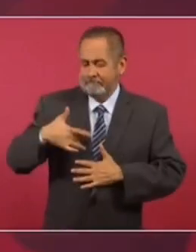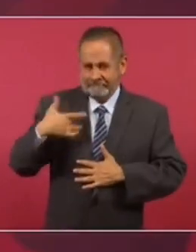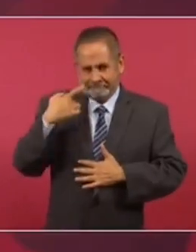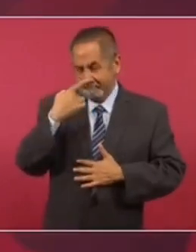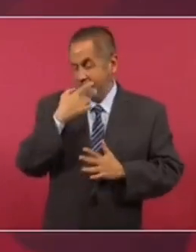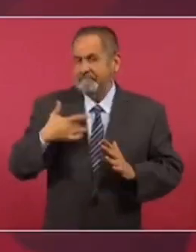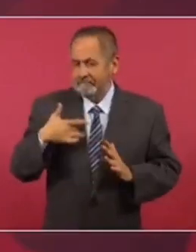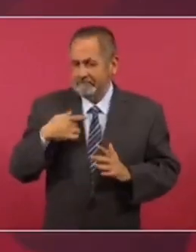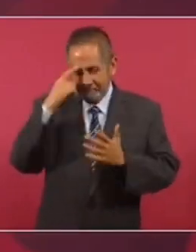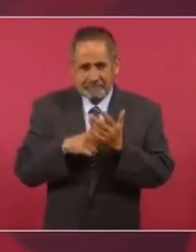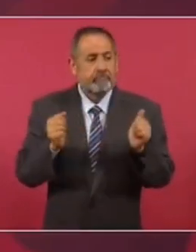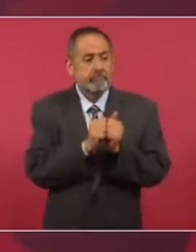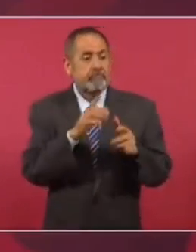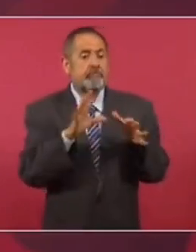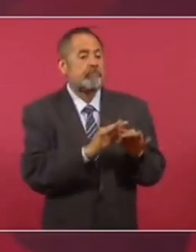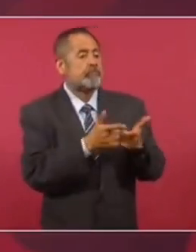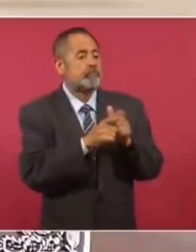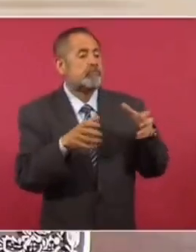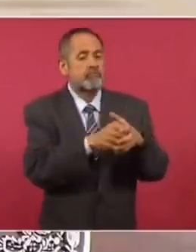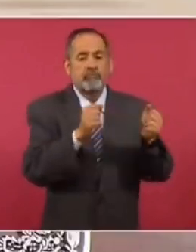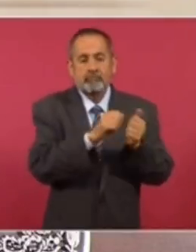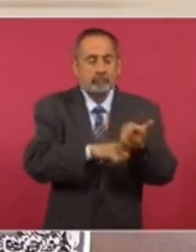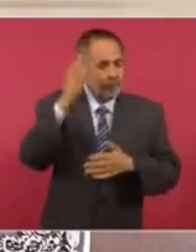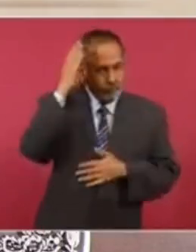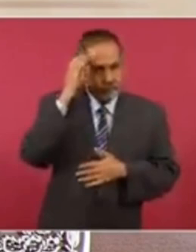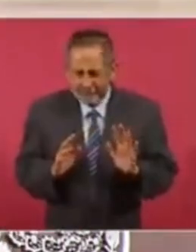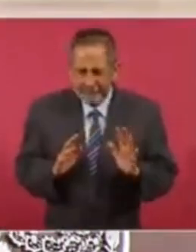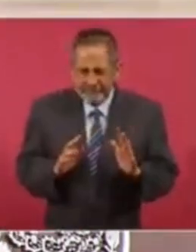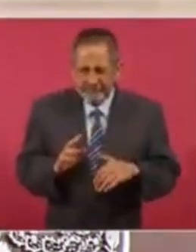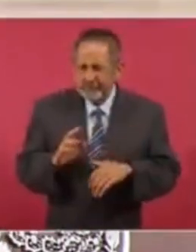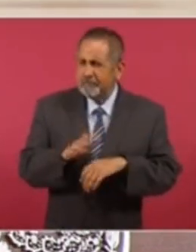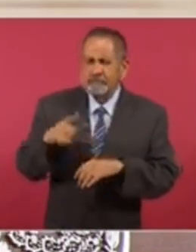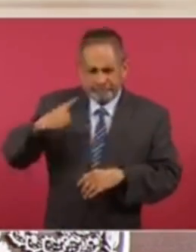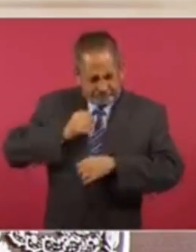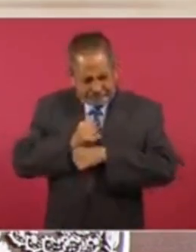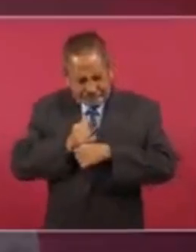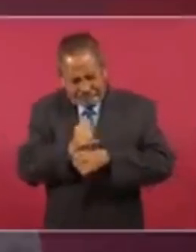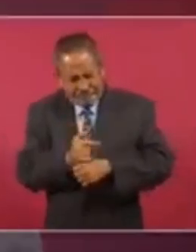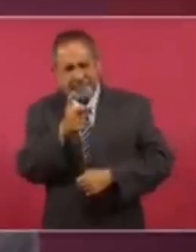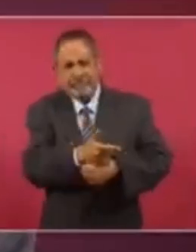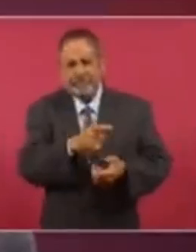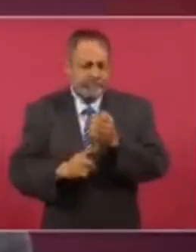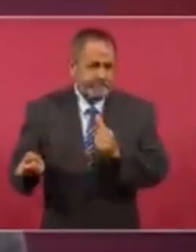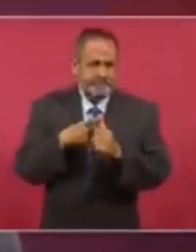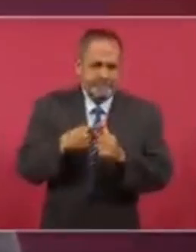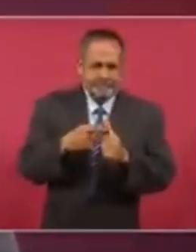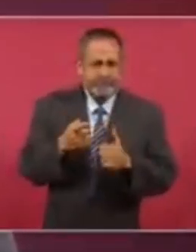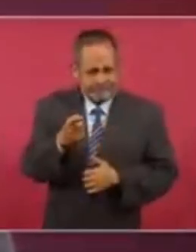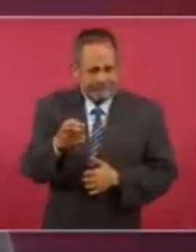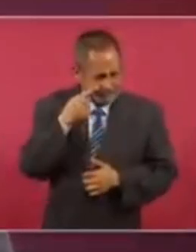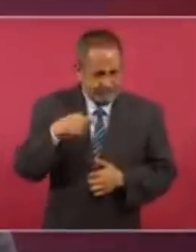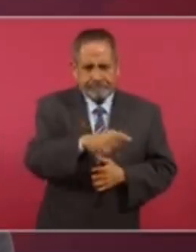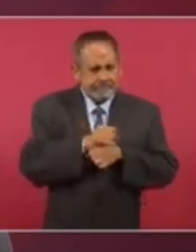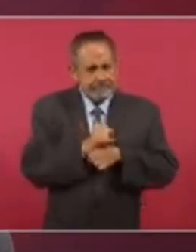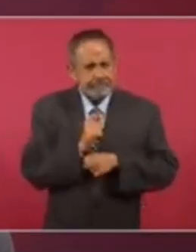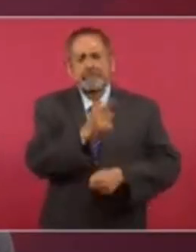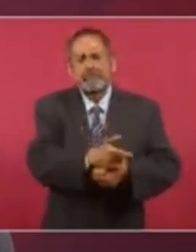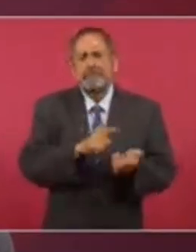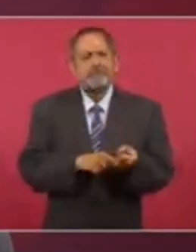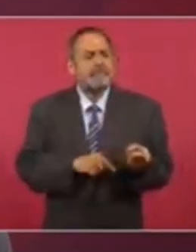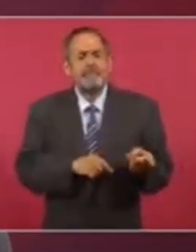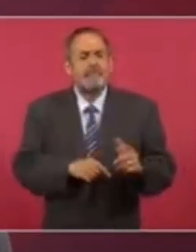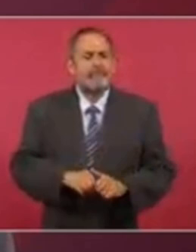con el grupo conservador que encabeza Claudio X. González. ¿Qué no hacen? Primero, la investigación.